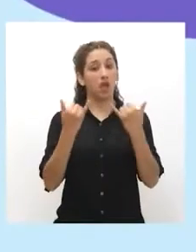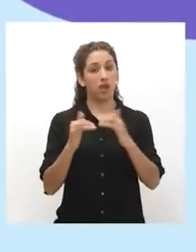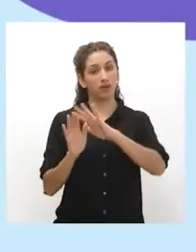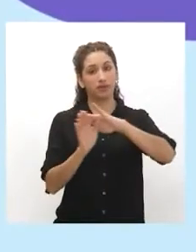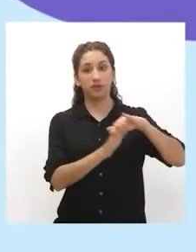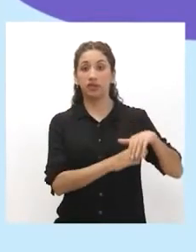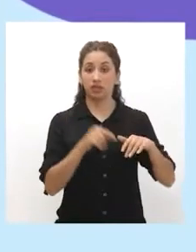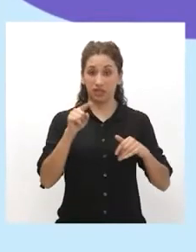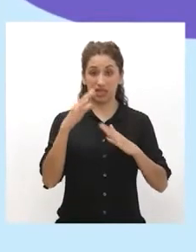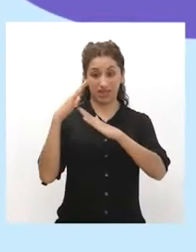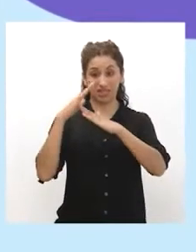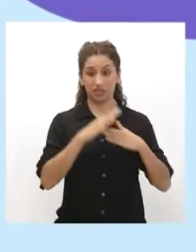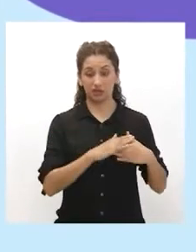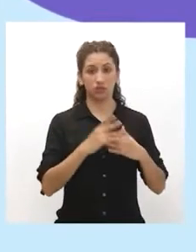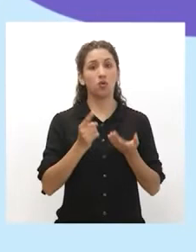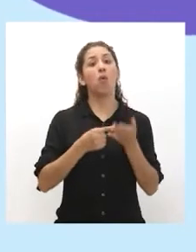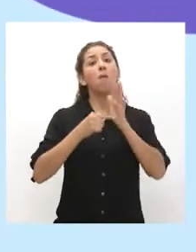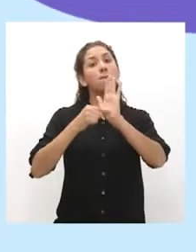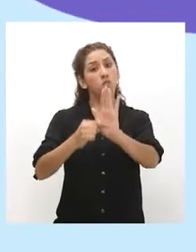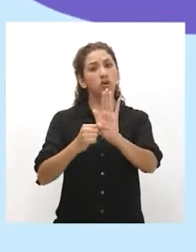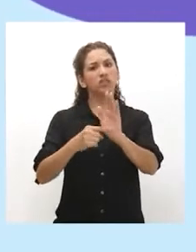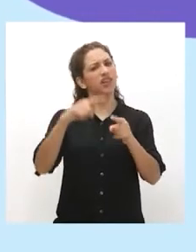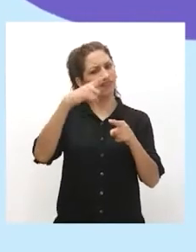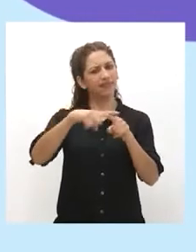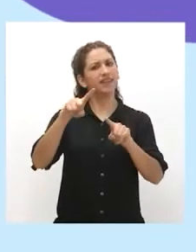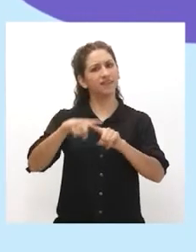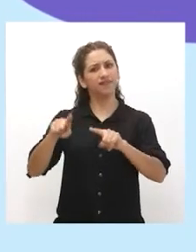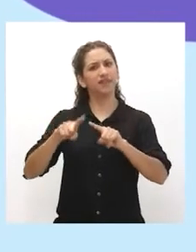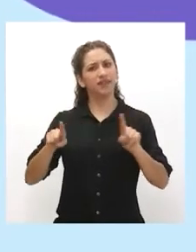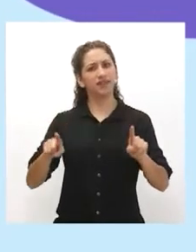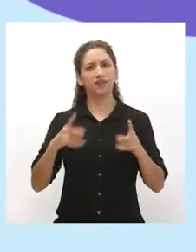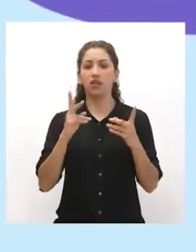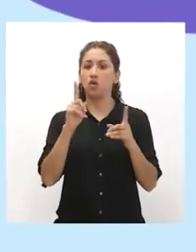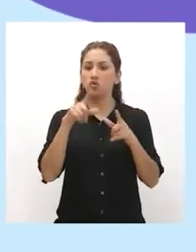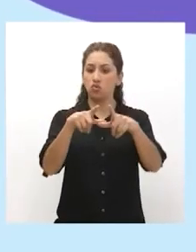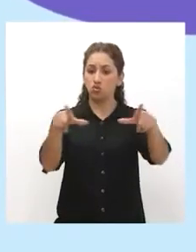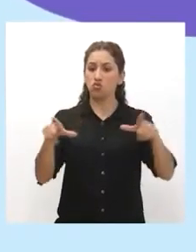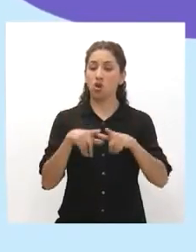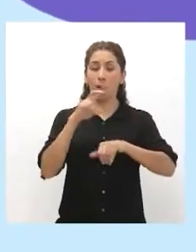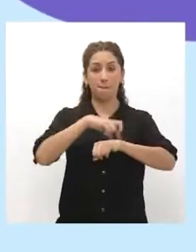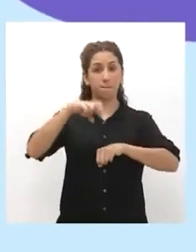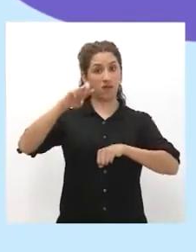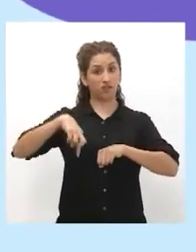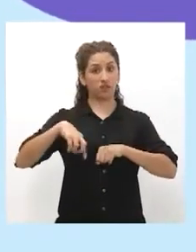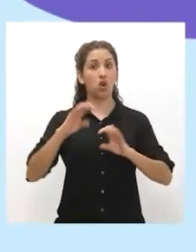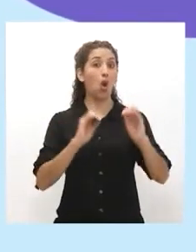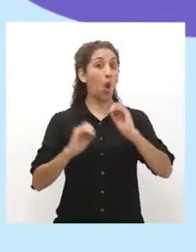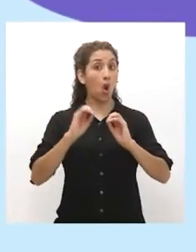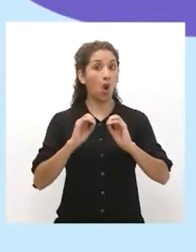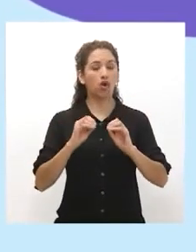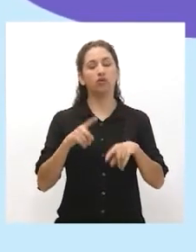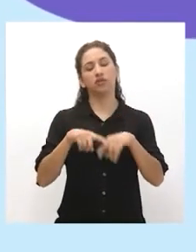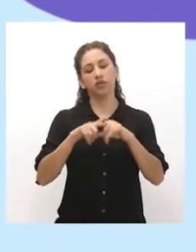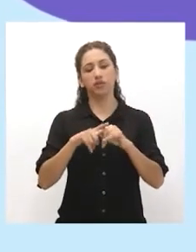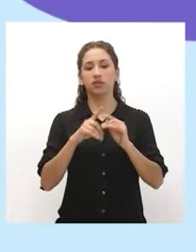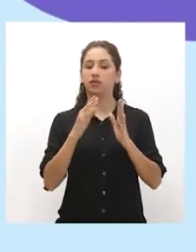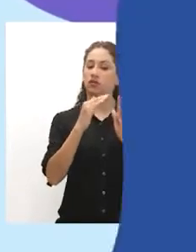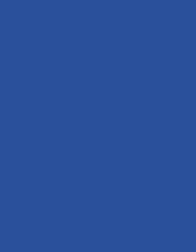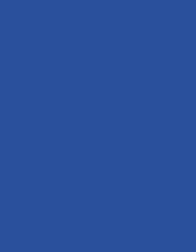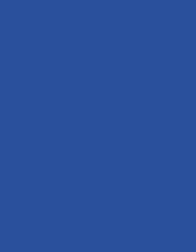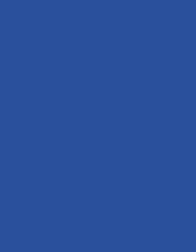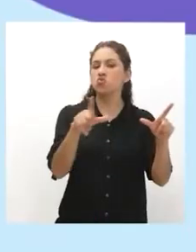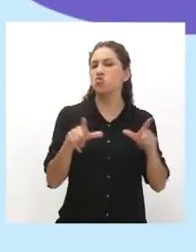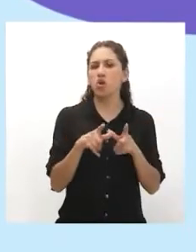la discriminación se manifiesta de manera muy distinta en un espacio profesional o en una actividad menos